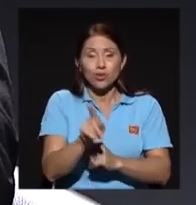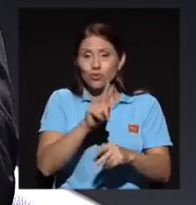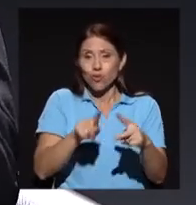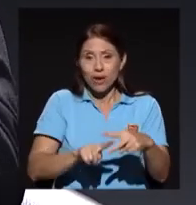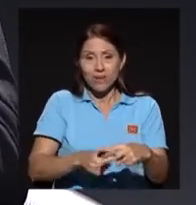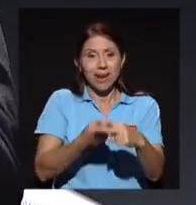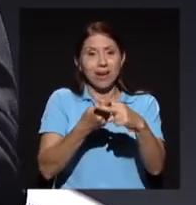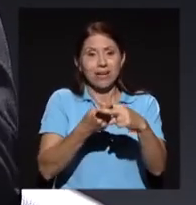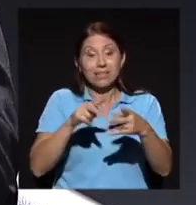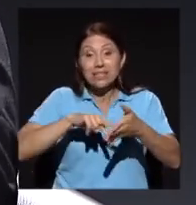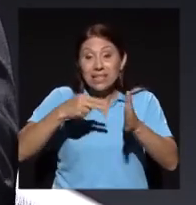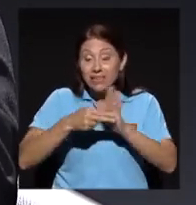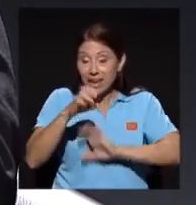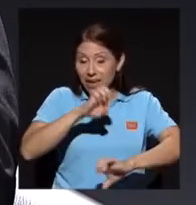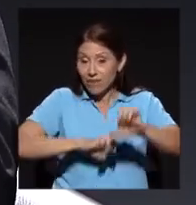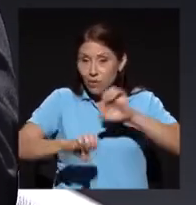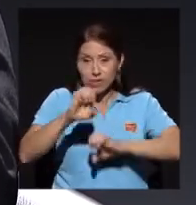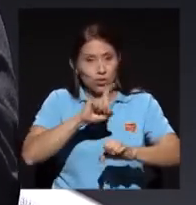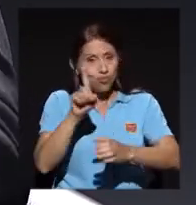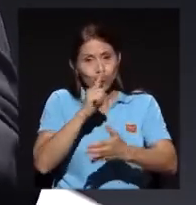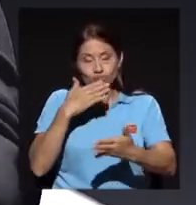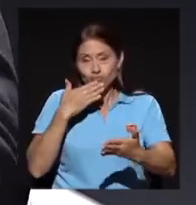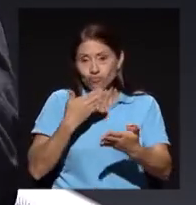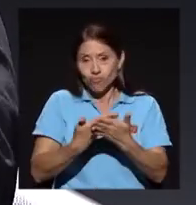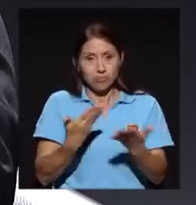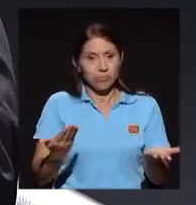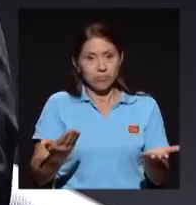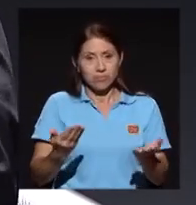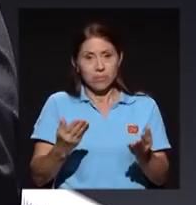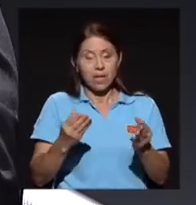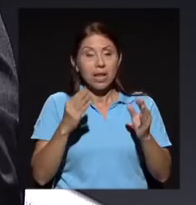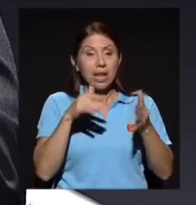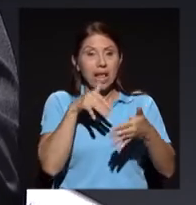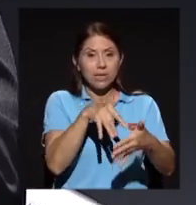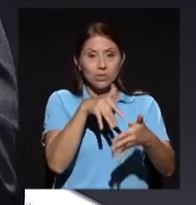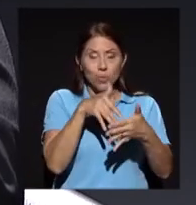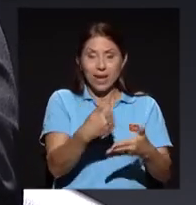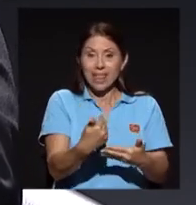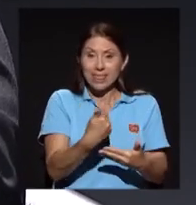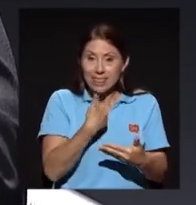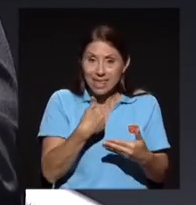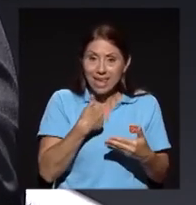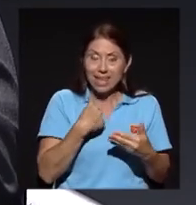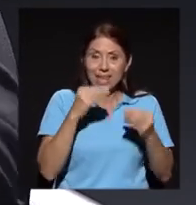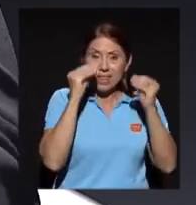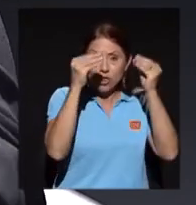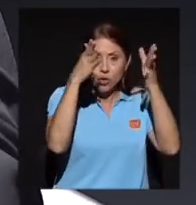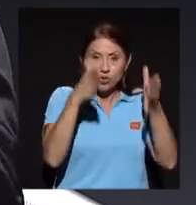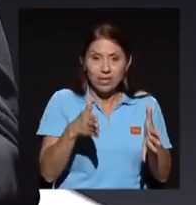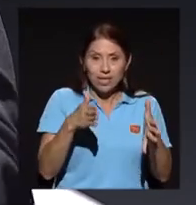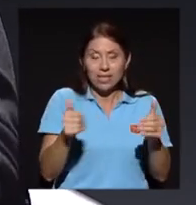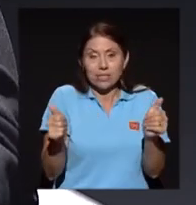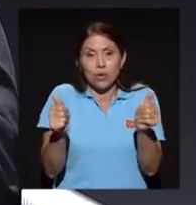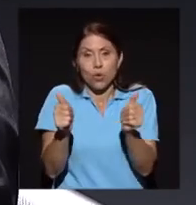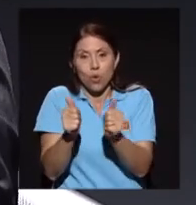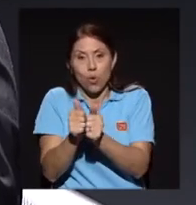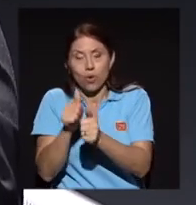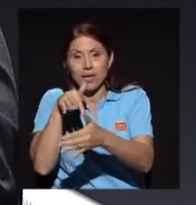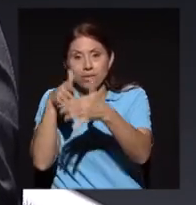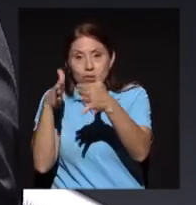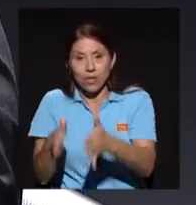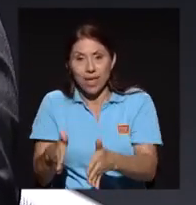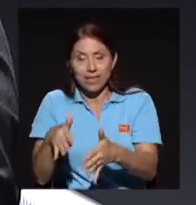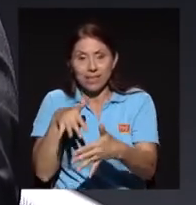tiene la capacidad de docentes y además en conjunto con los estudiantes de generar esa